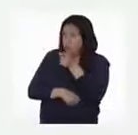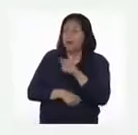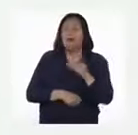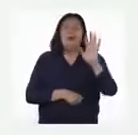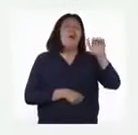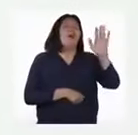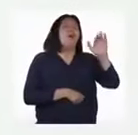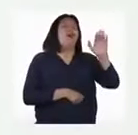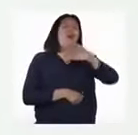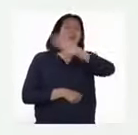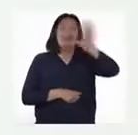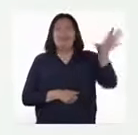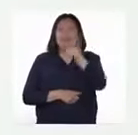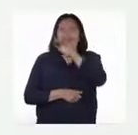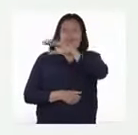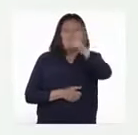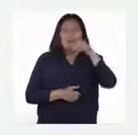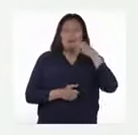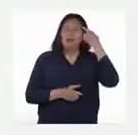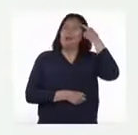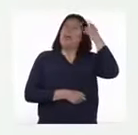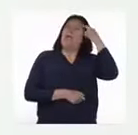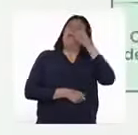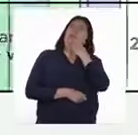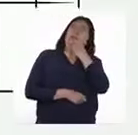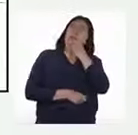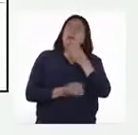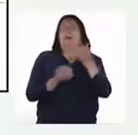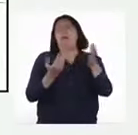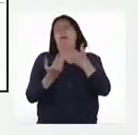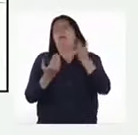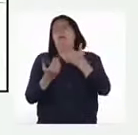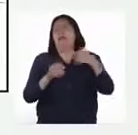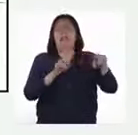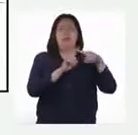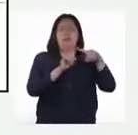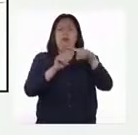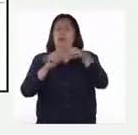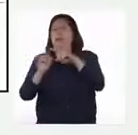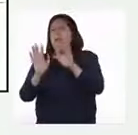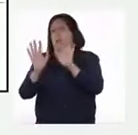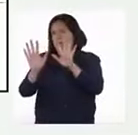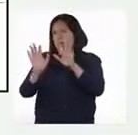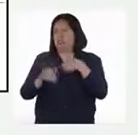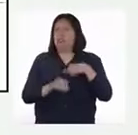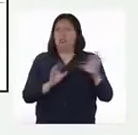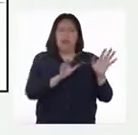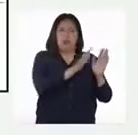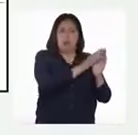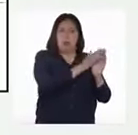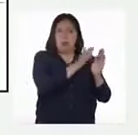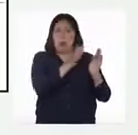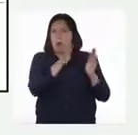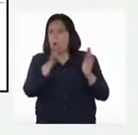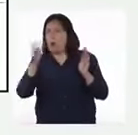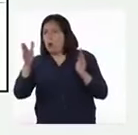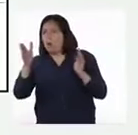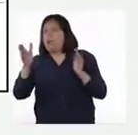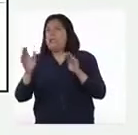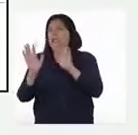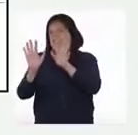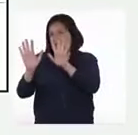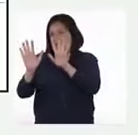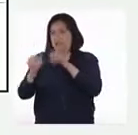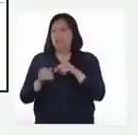Hola a todos y a todas. Pensé en esto. Como es más fácil multiplicar por 10, completé en la tabla la columna del sector